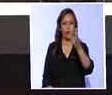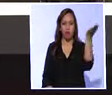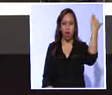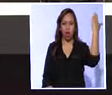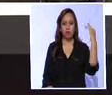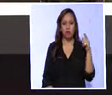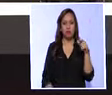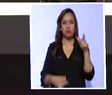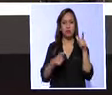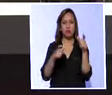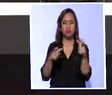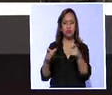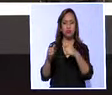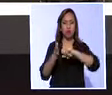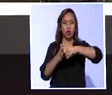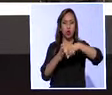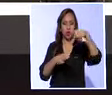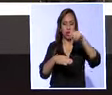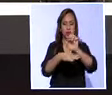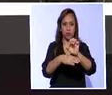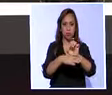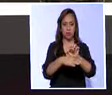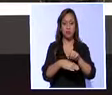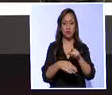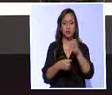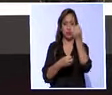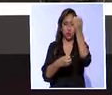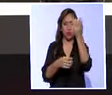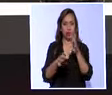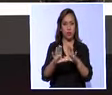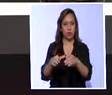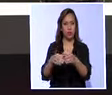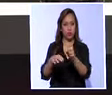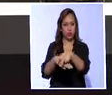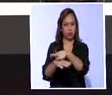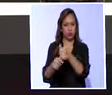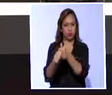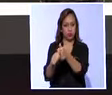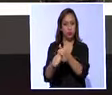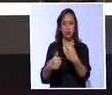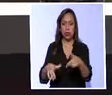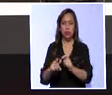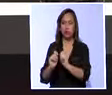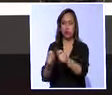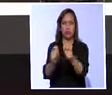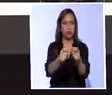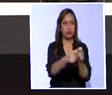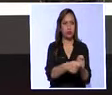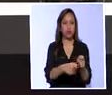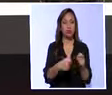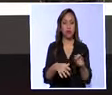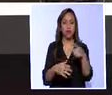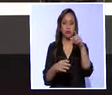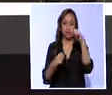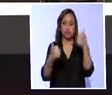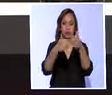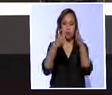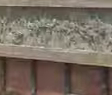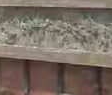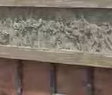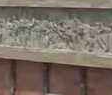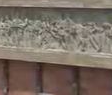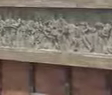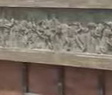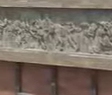-contralor general del Estado. El informe de la Comisión de Fiscalización ya fue distribuido y está en conocimiento de los asambleístas.